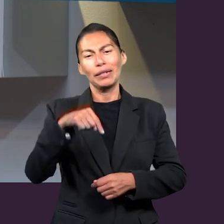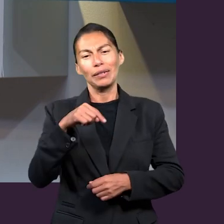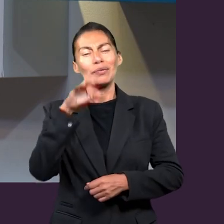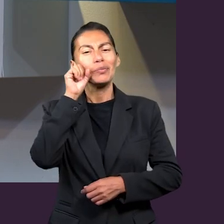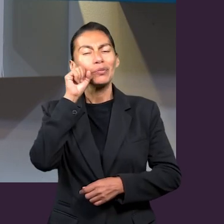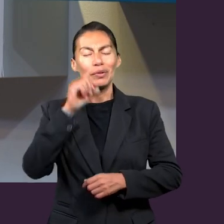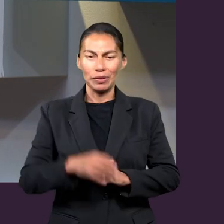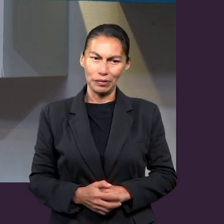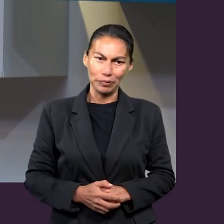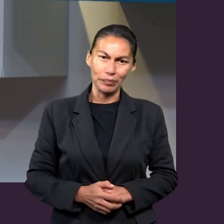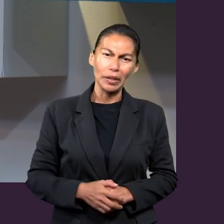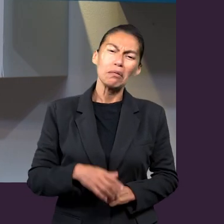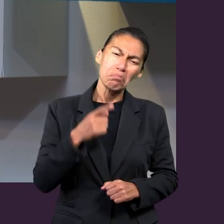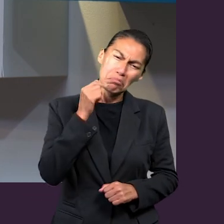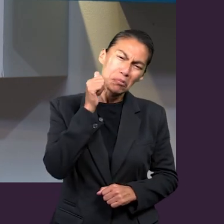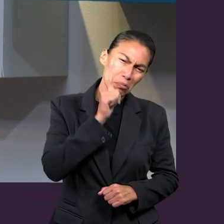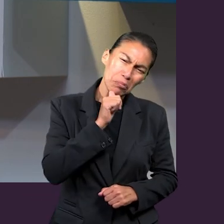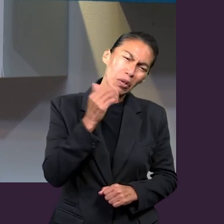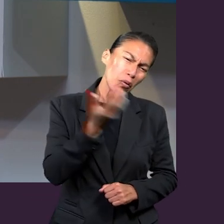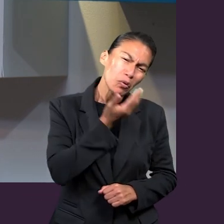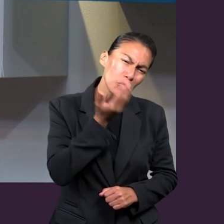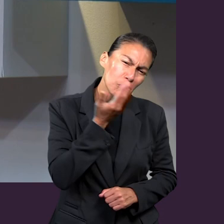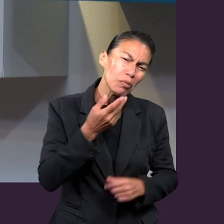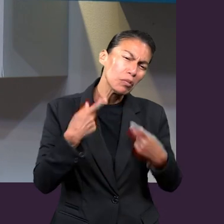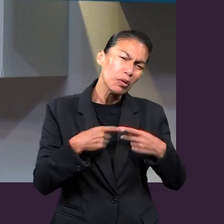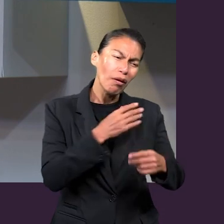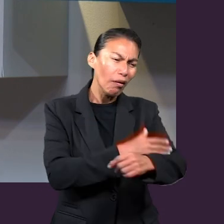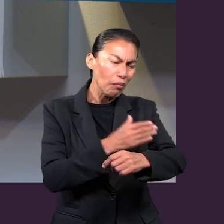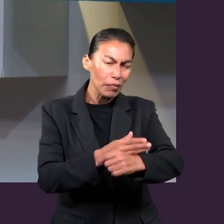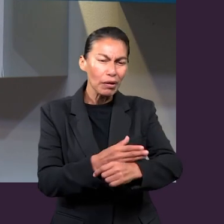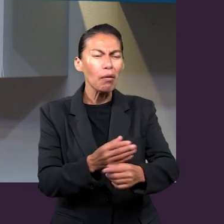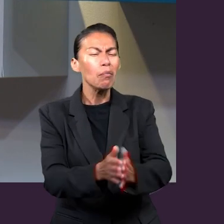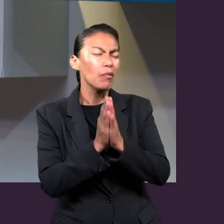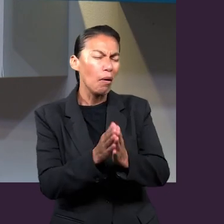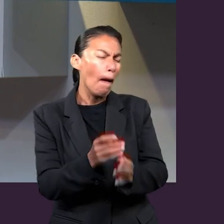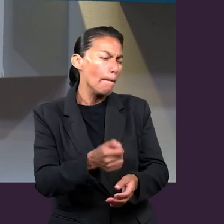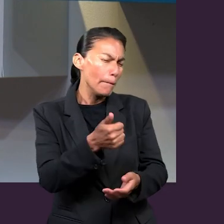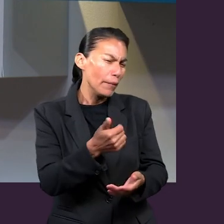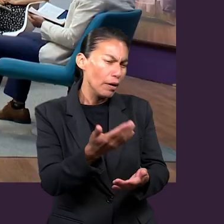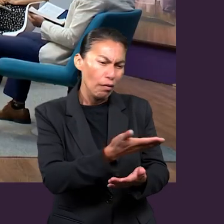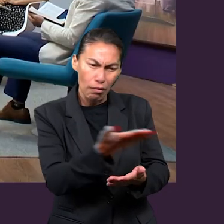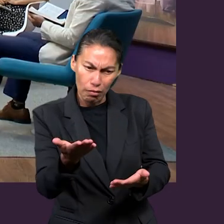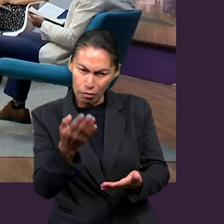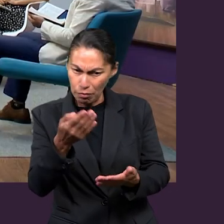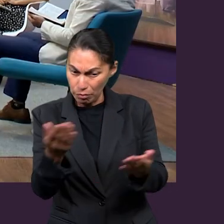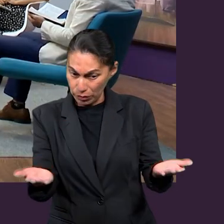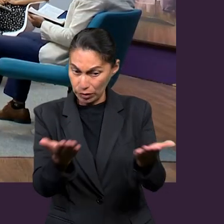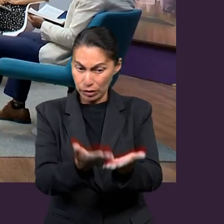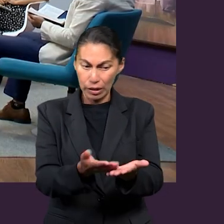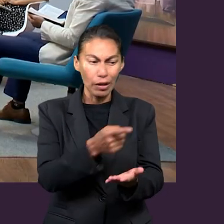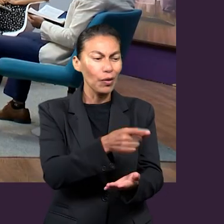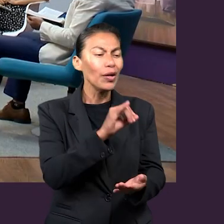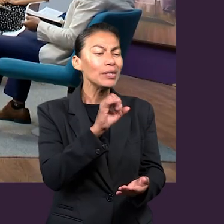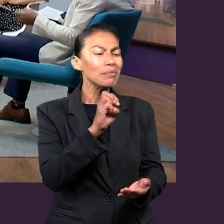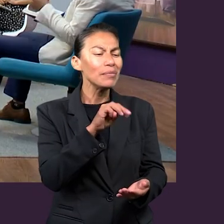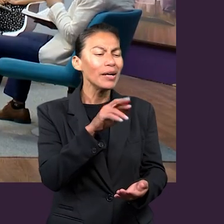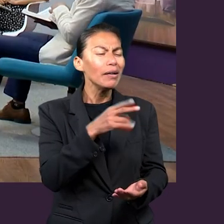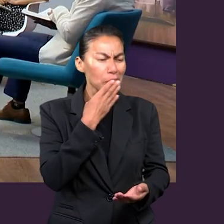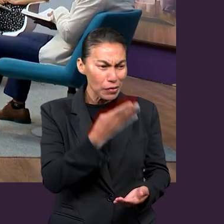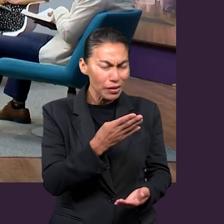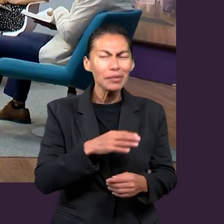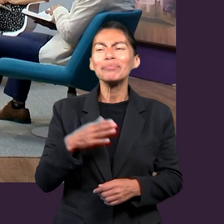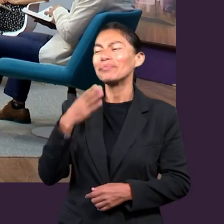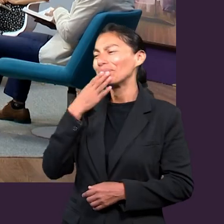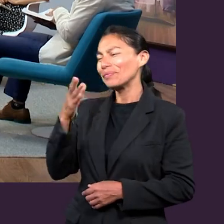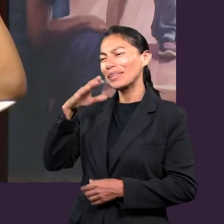tres jóvenes universitarios de la Universidad de Montemorelos. En primer lugar, me gustaría que se presentaran. en primer lugar, Ismari,